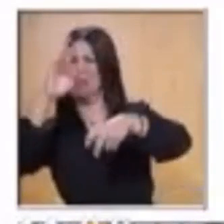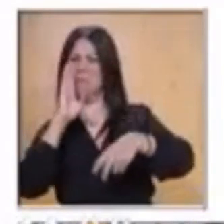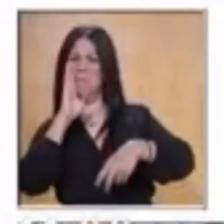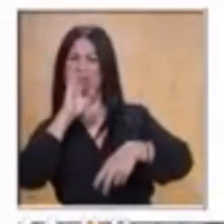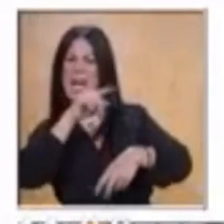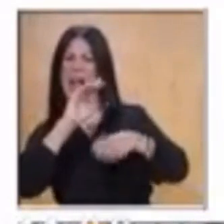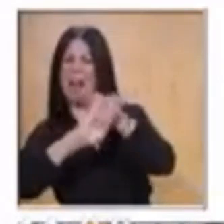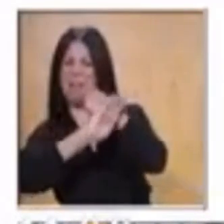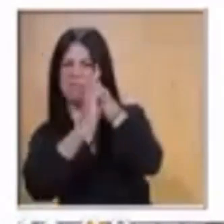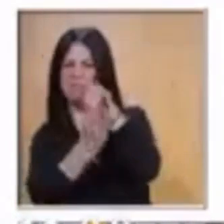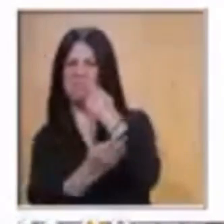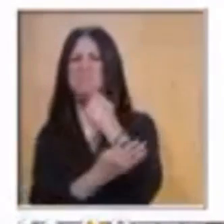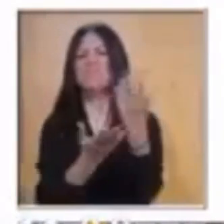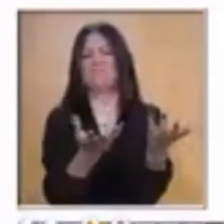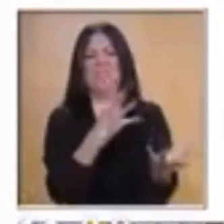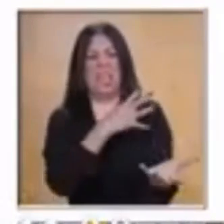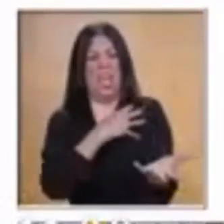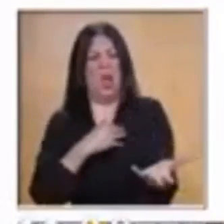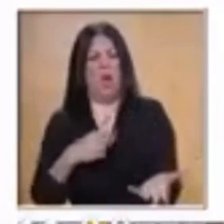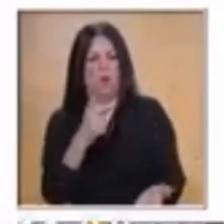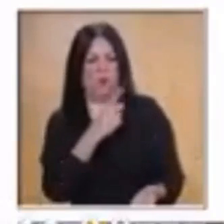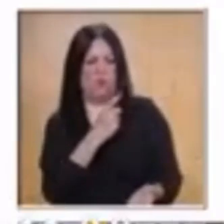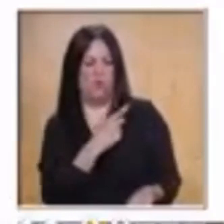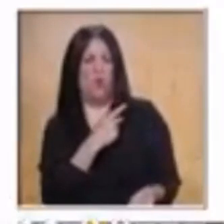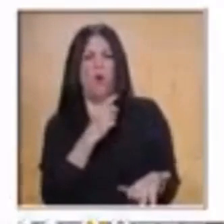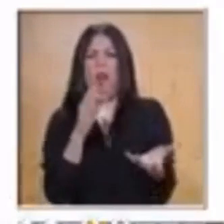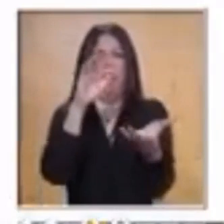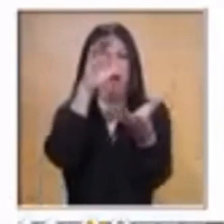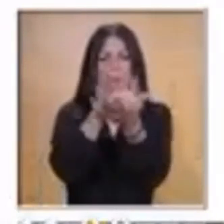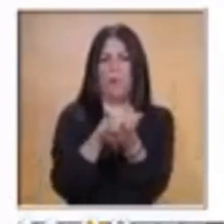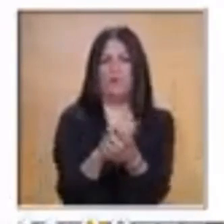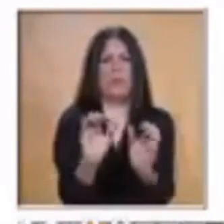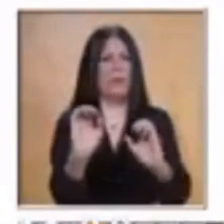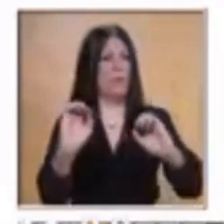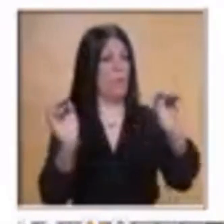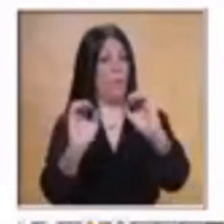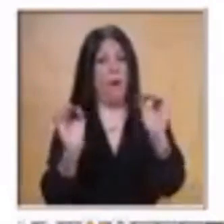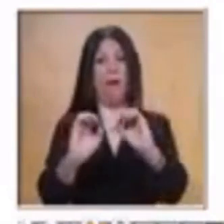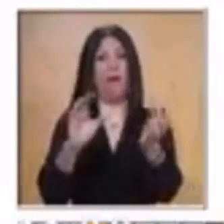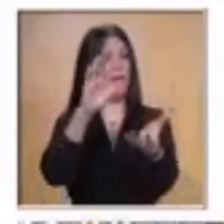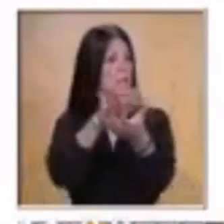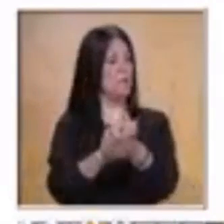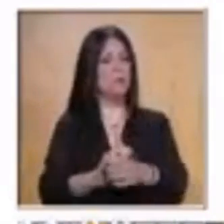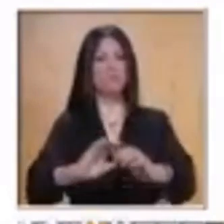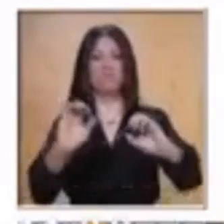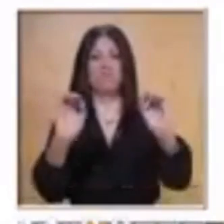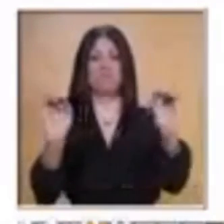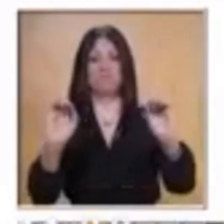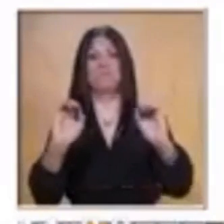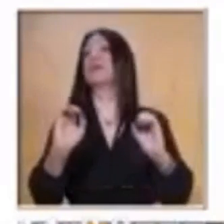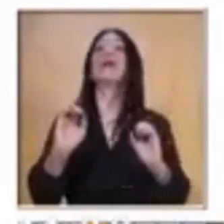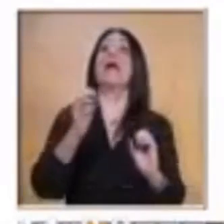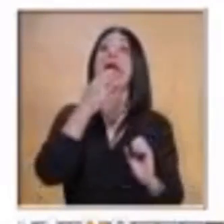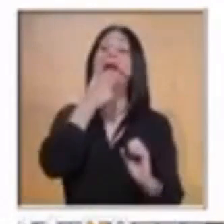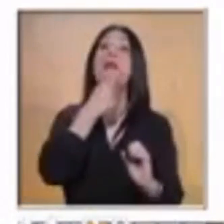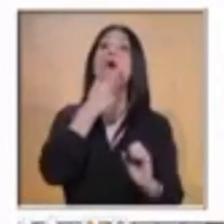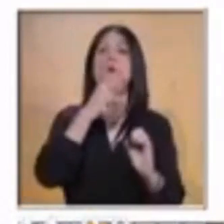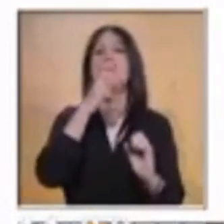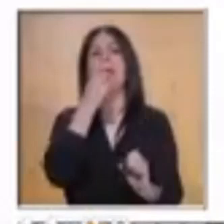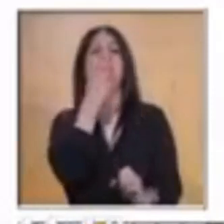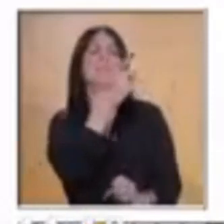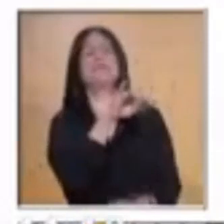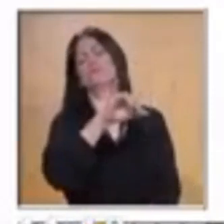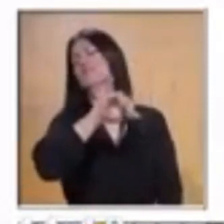la respuesta siempre era la misma. Muy pronto, amada mía, muy pronto nos casaremos. Ten